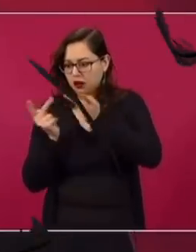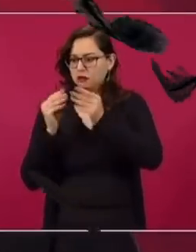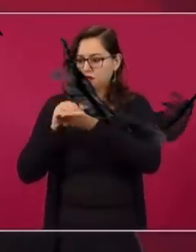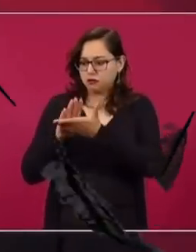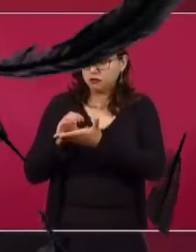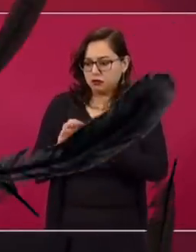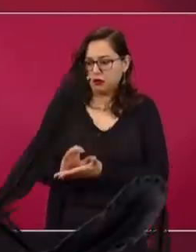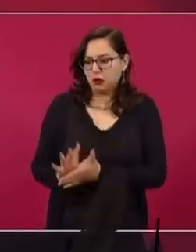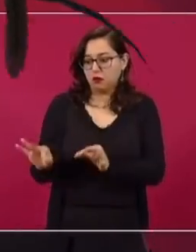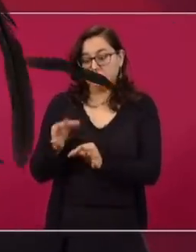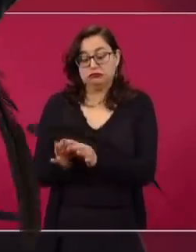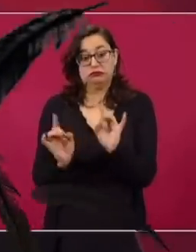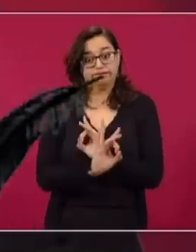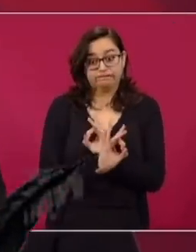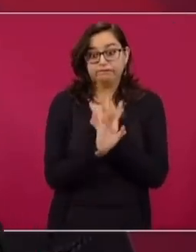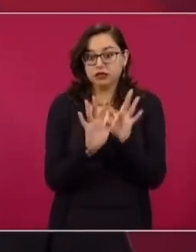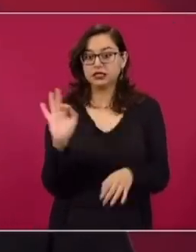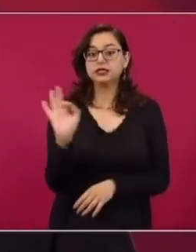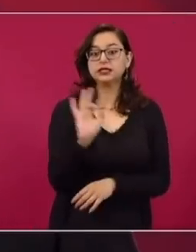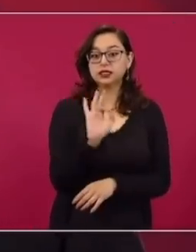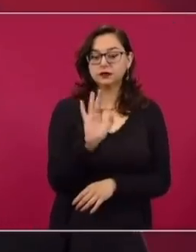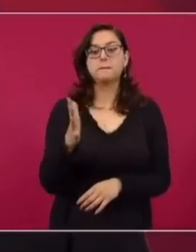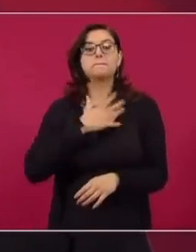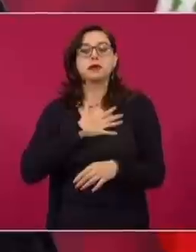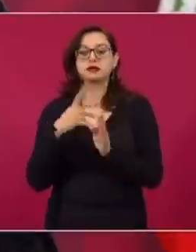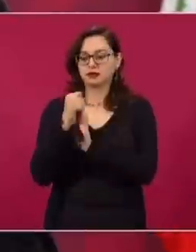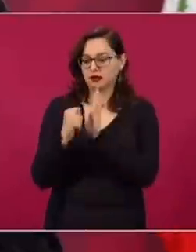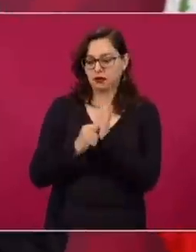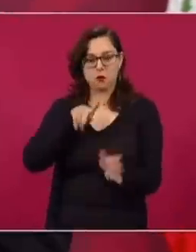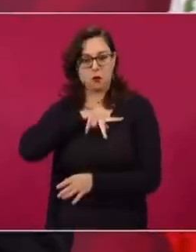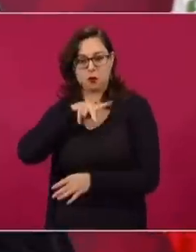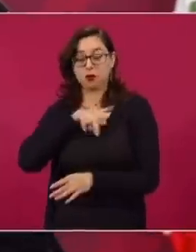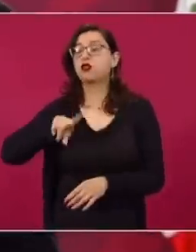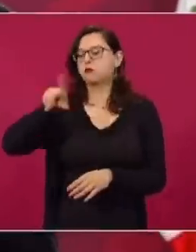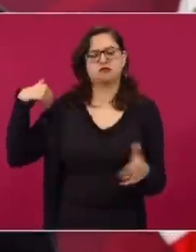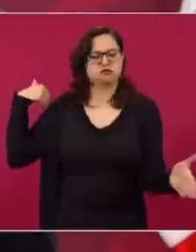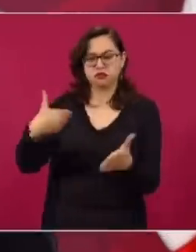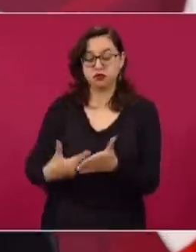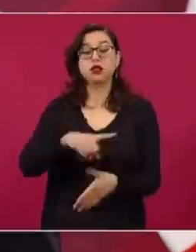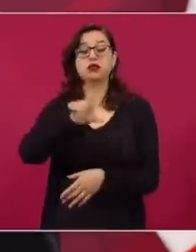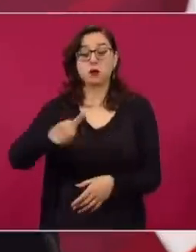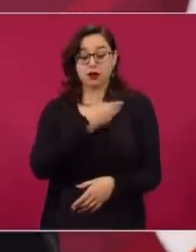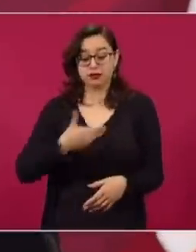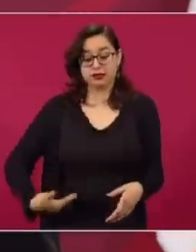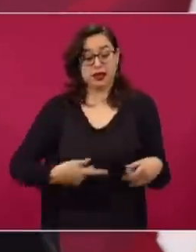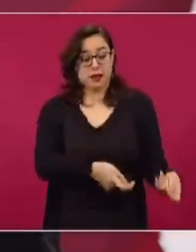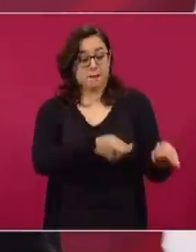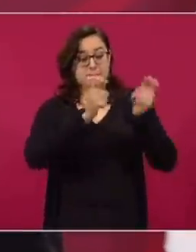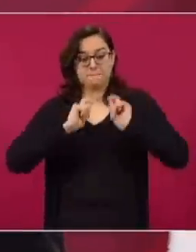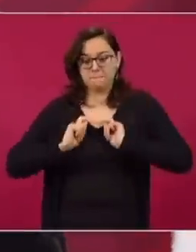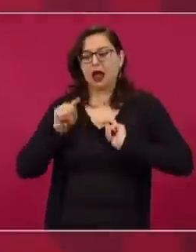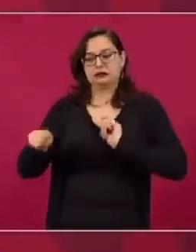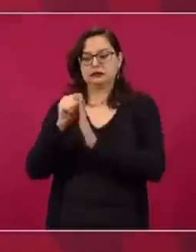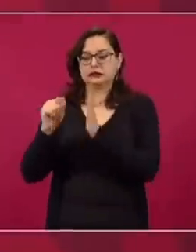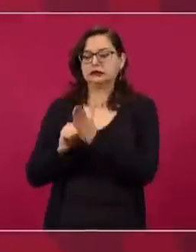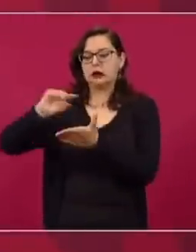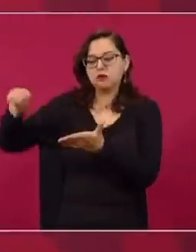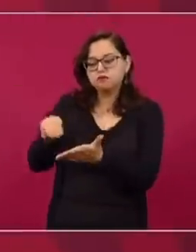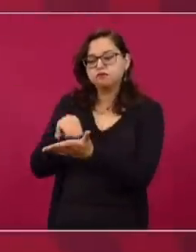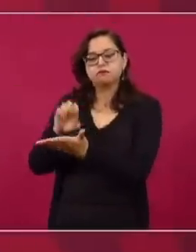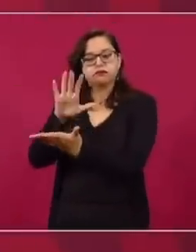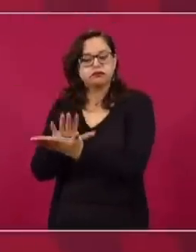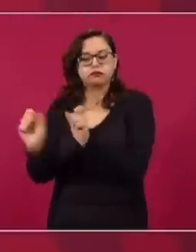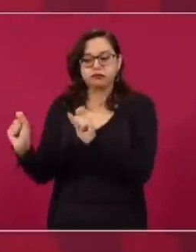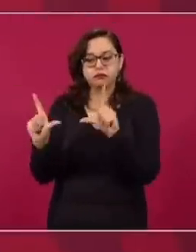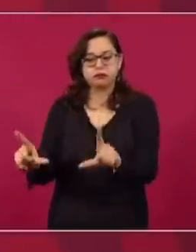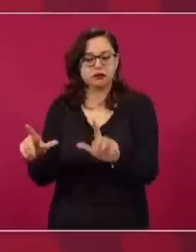le agregué un texto que tiene, como lo dije en el video, el propósito de que